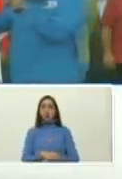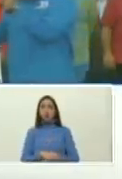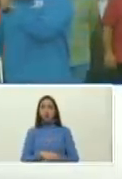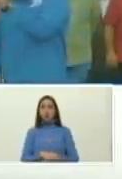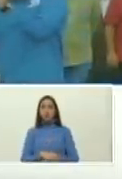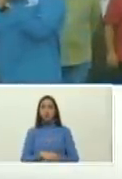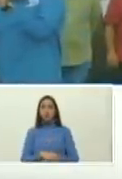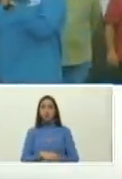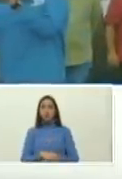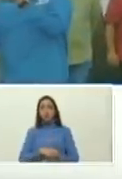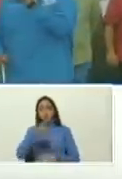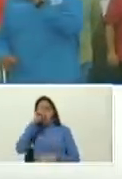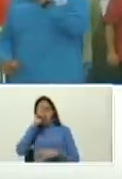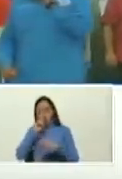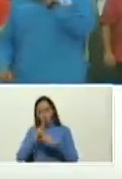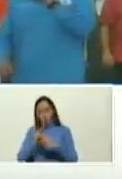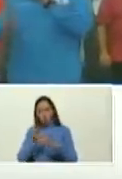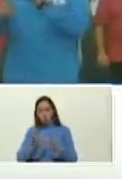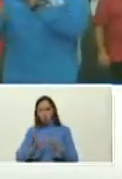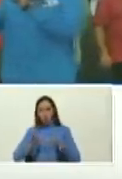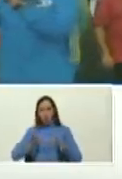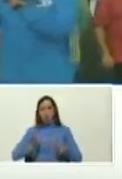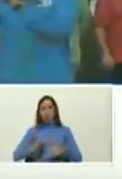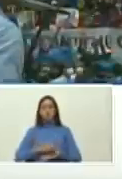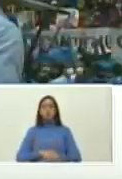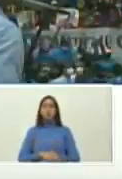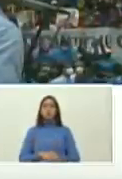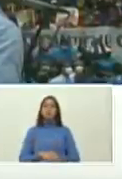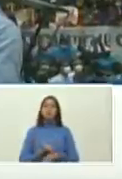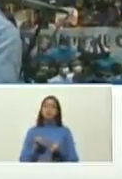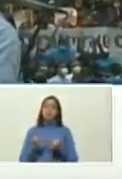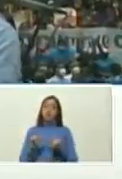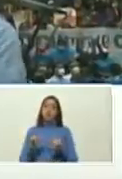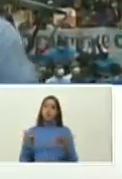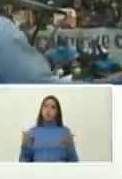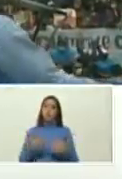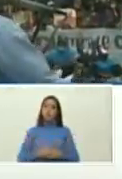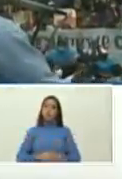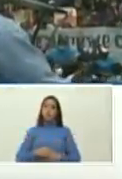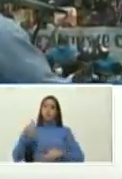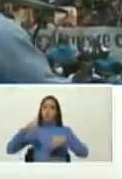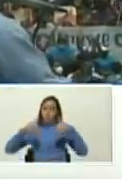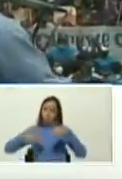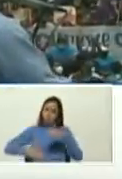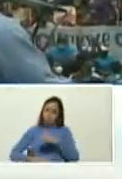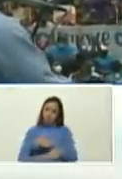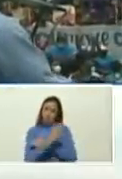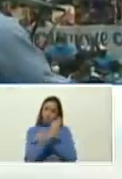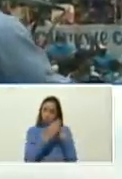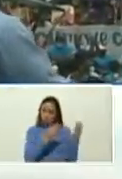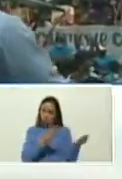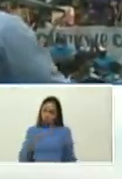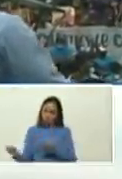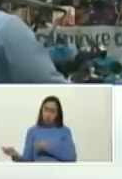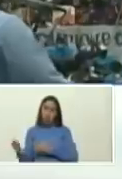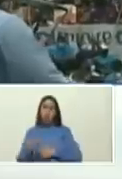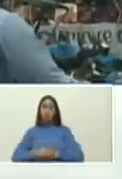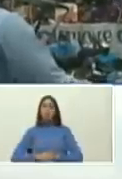y honor al vencedor así es vamos a las elecciones vamos vamos vamos